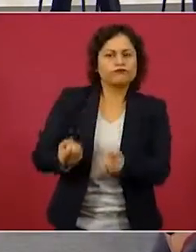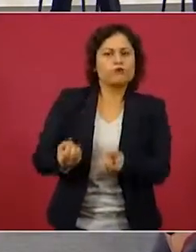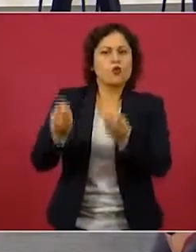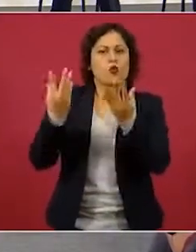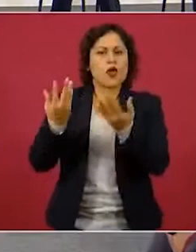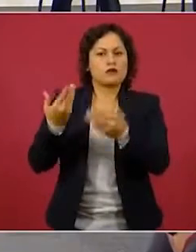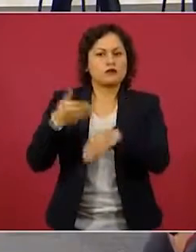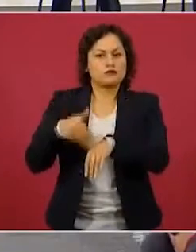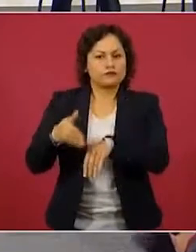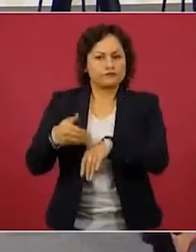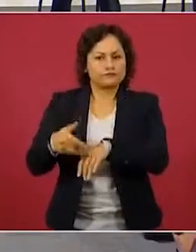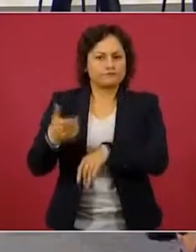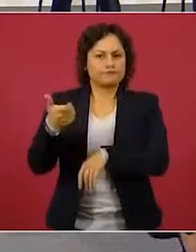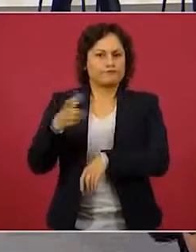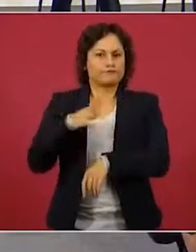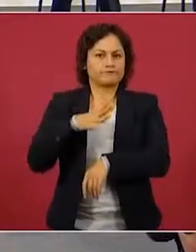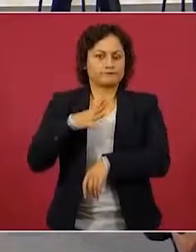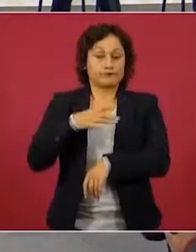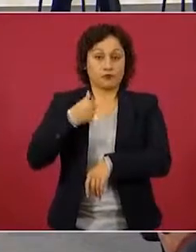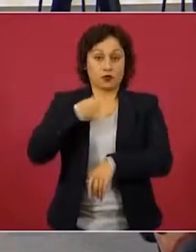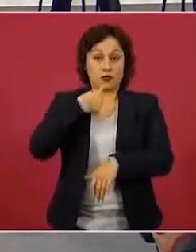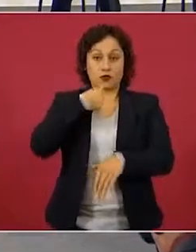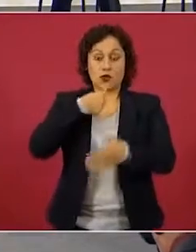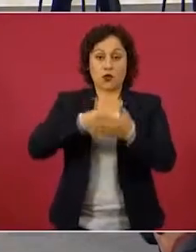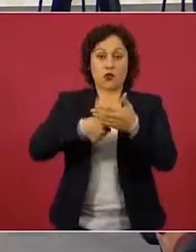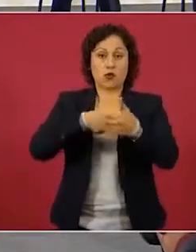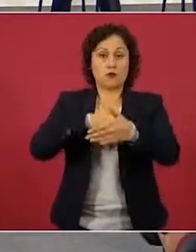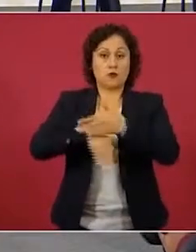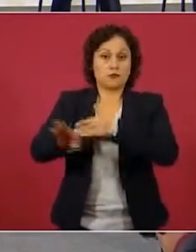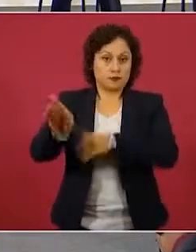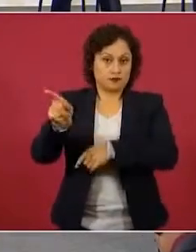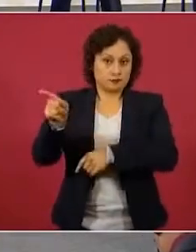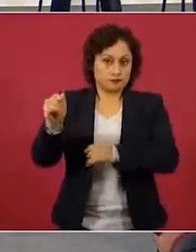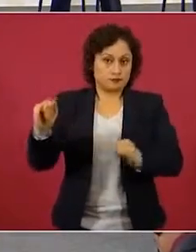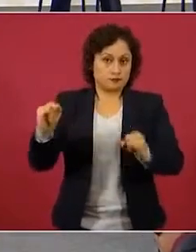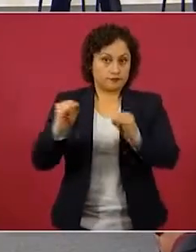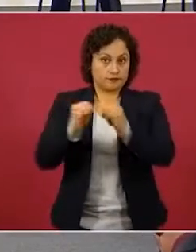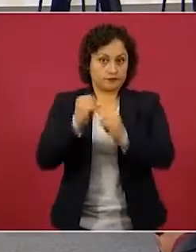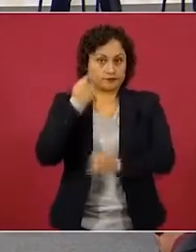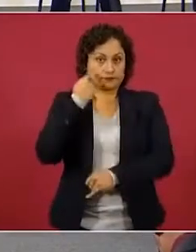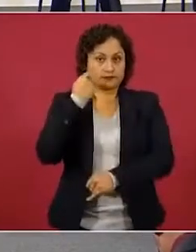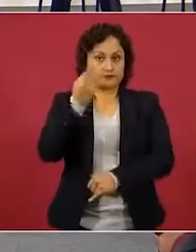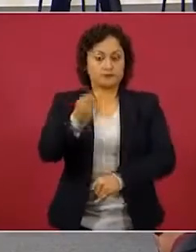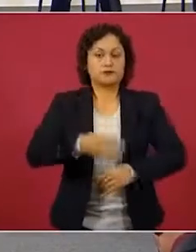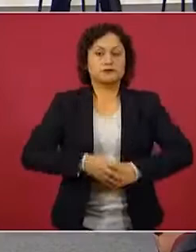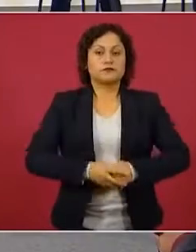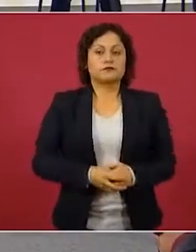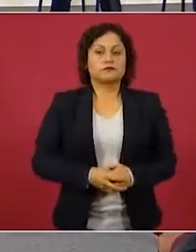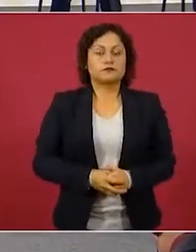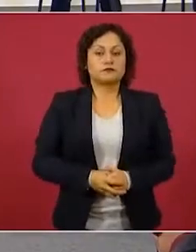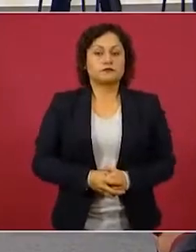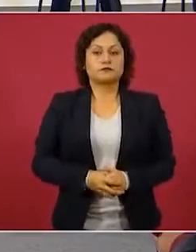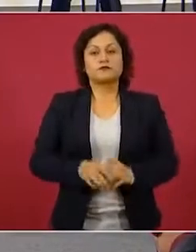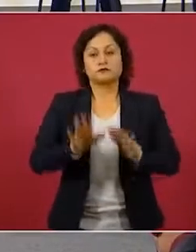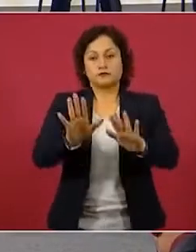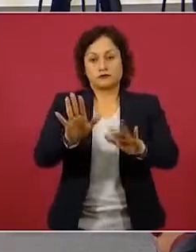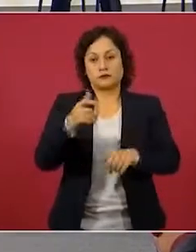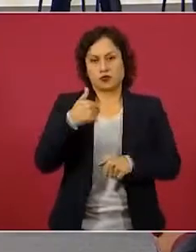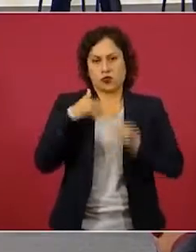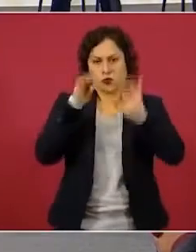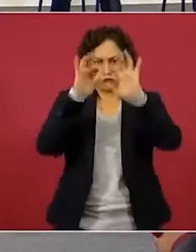y no es un asunto, como lo digo en el escrito